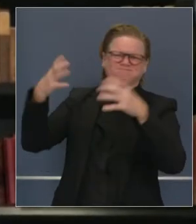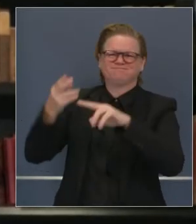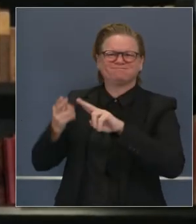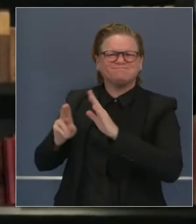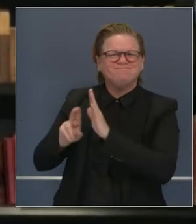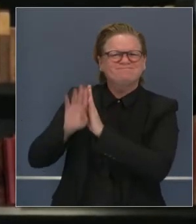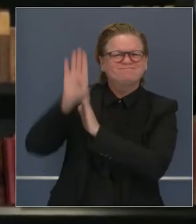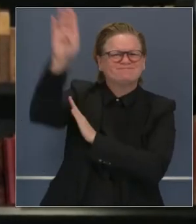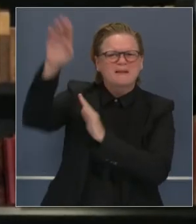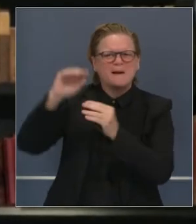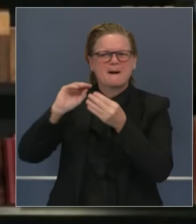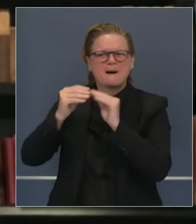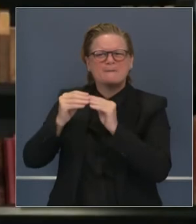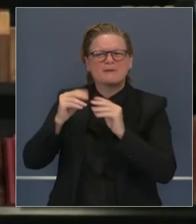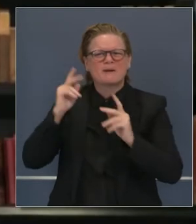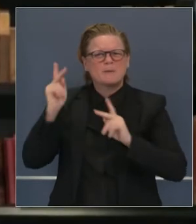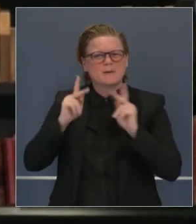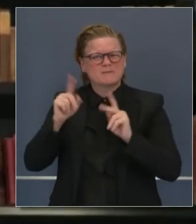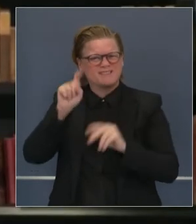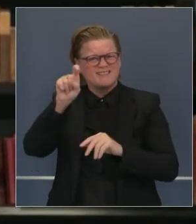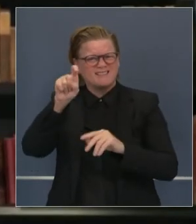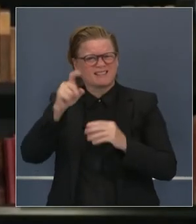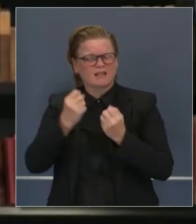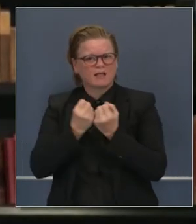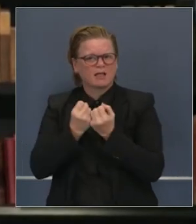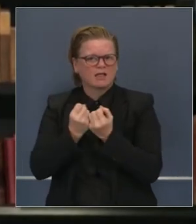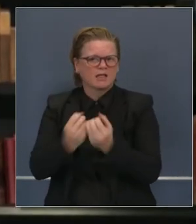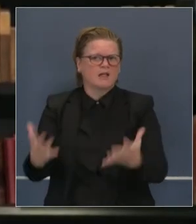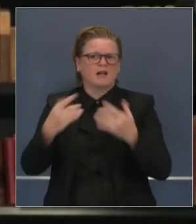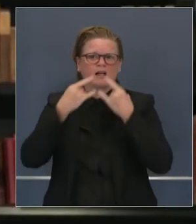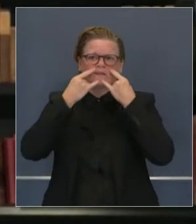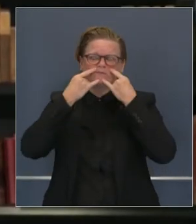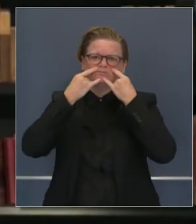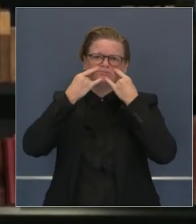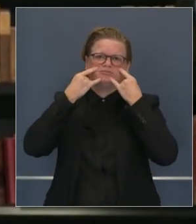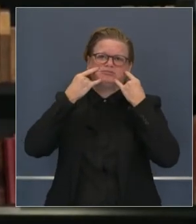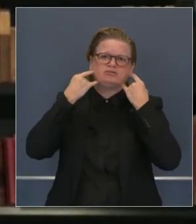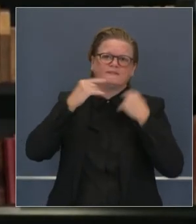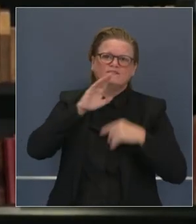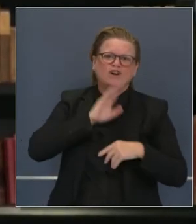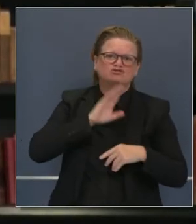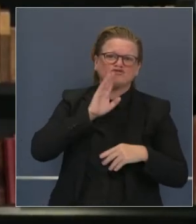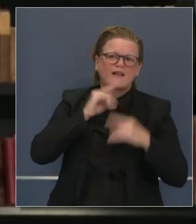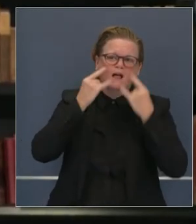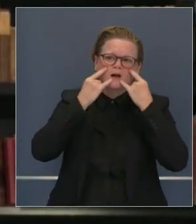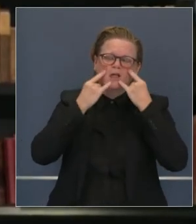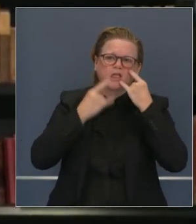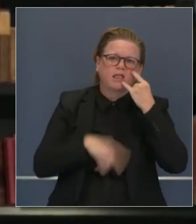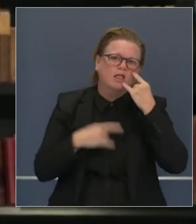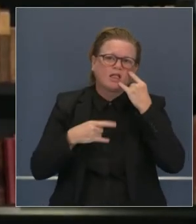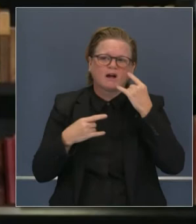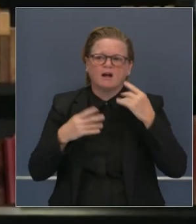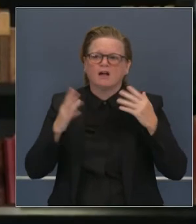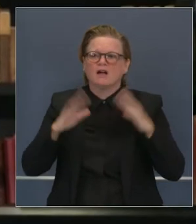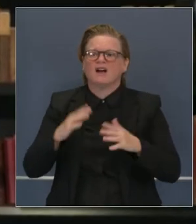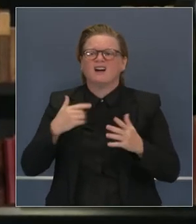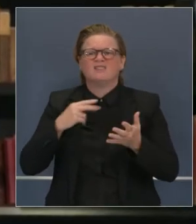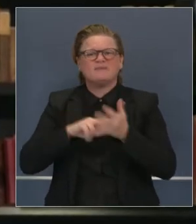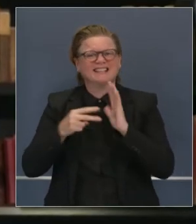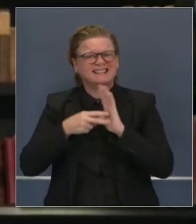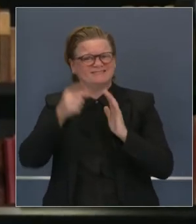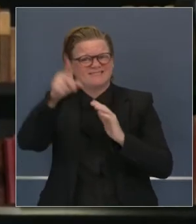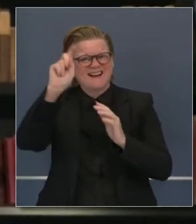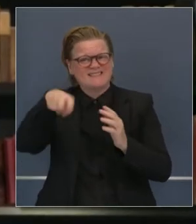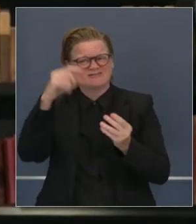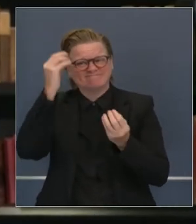así? ¿Es que la gente está cansada de lidiar con esta pandemia? ¿O significa esto que con estas órdenes más